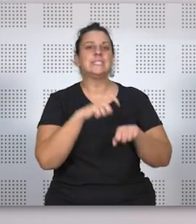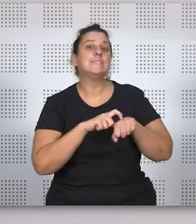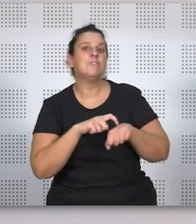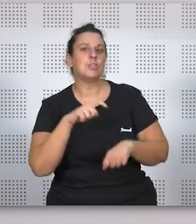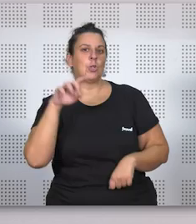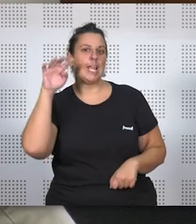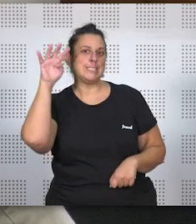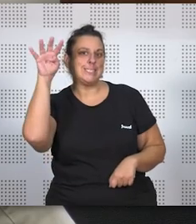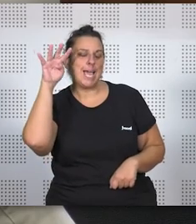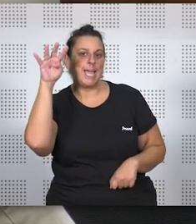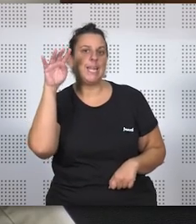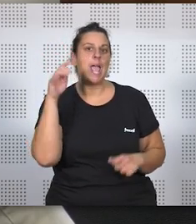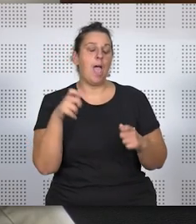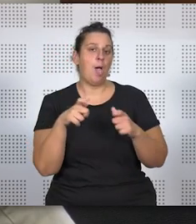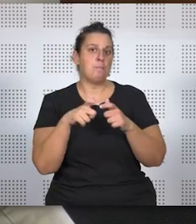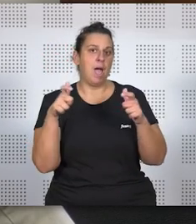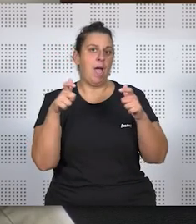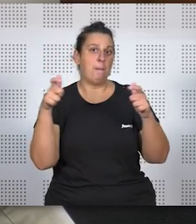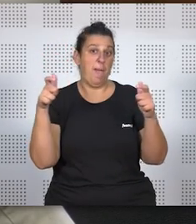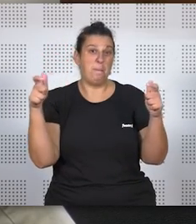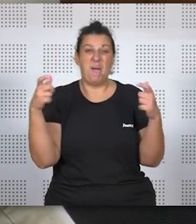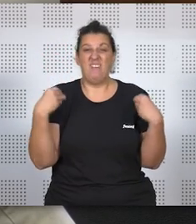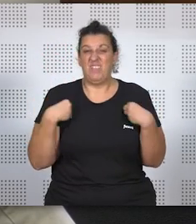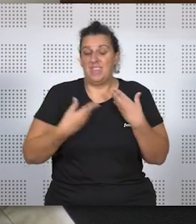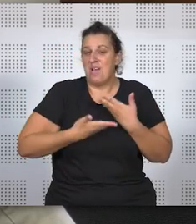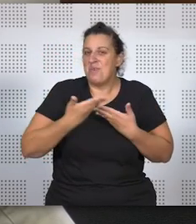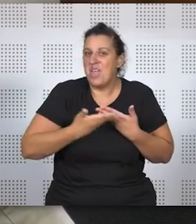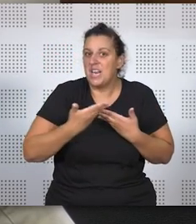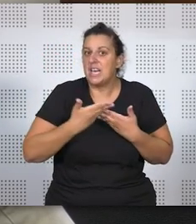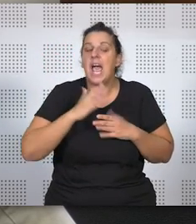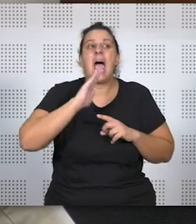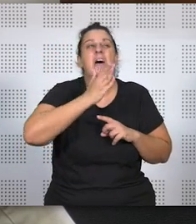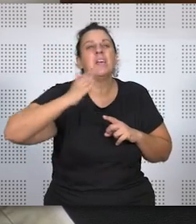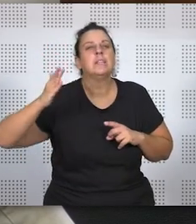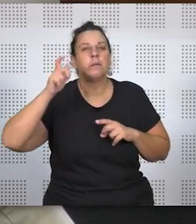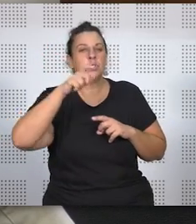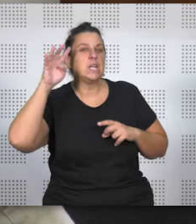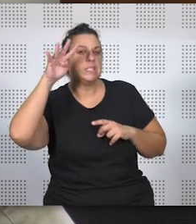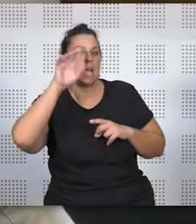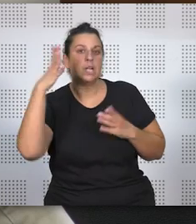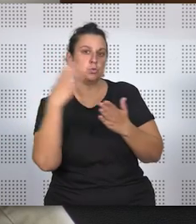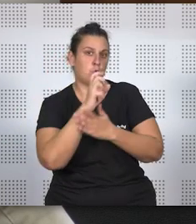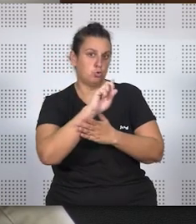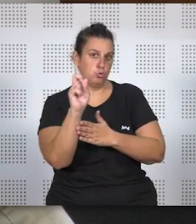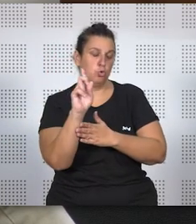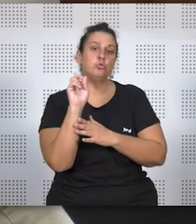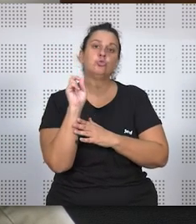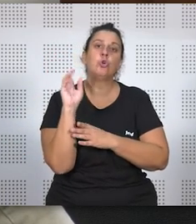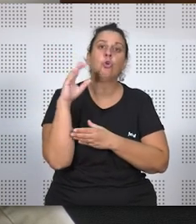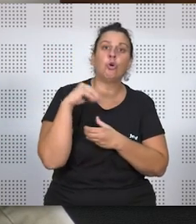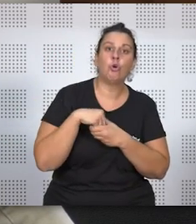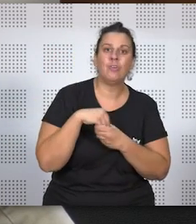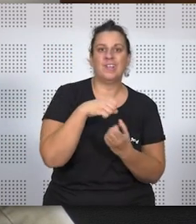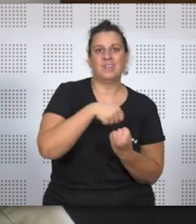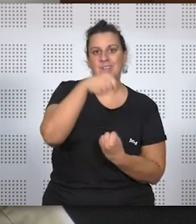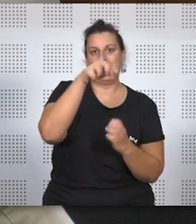puede dar cada vez, efectivamente, la vida moderna no afecta a todos los extranjeros, sino solo a los que estén incluidos en el ámbito de